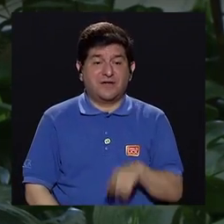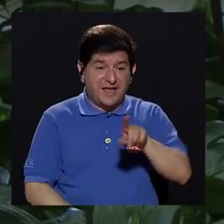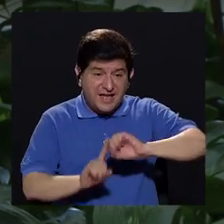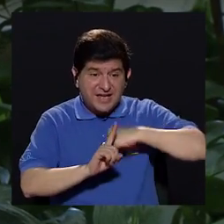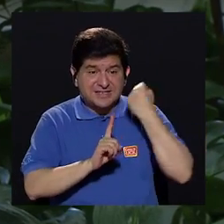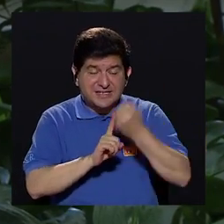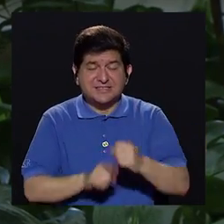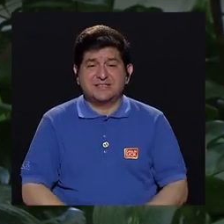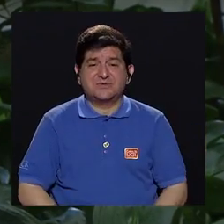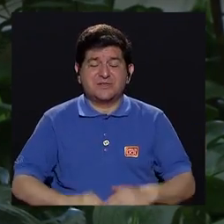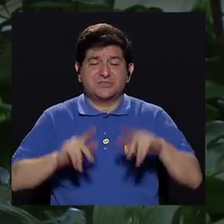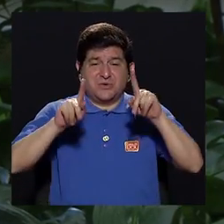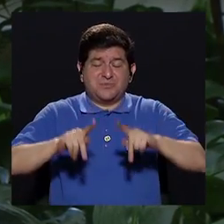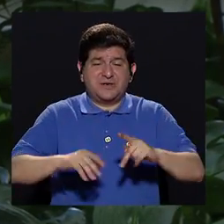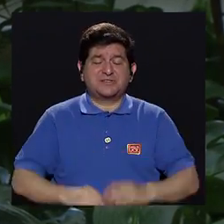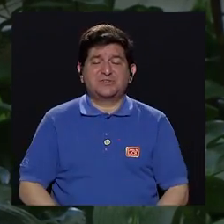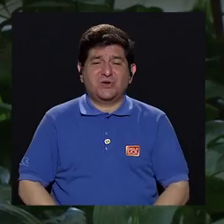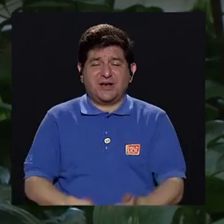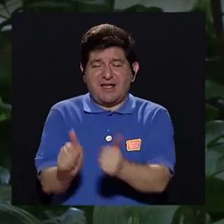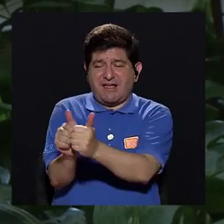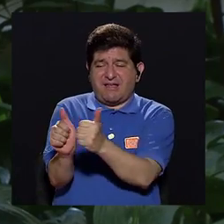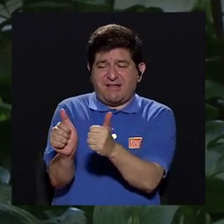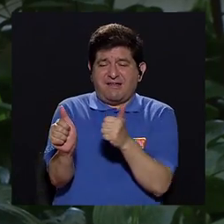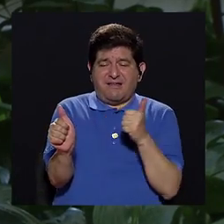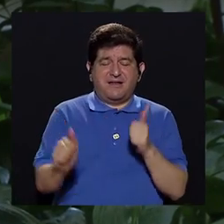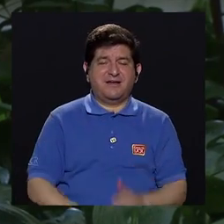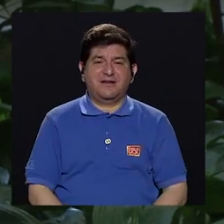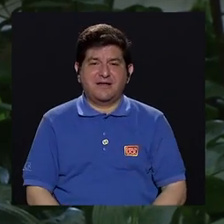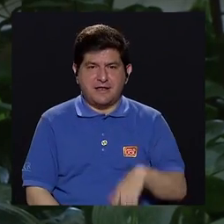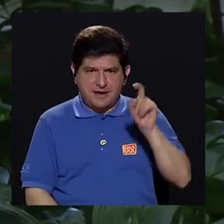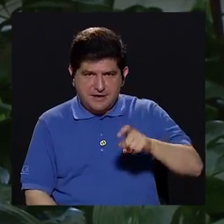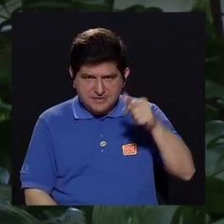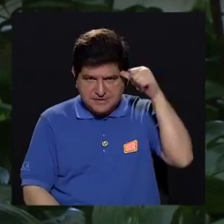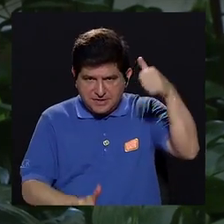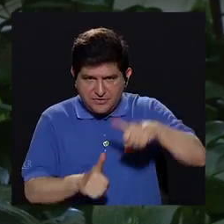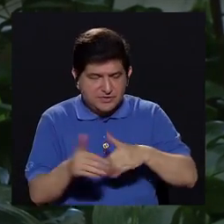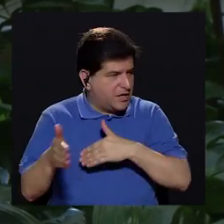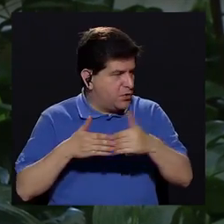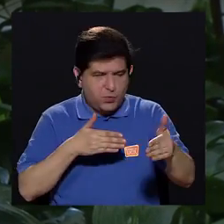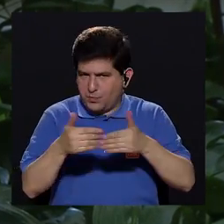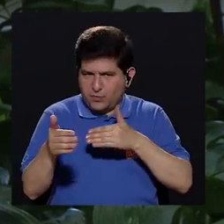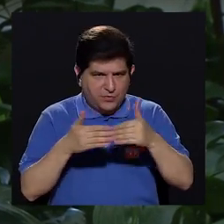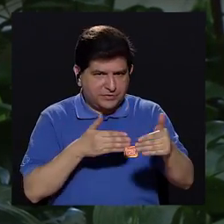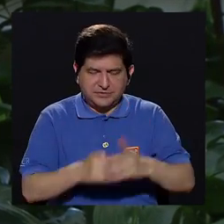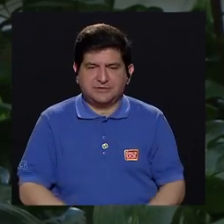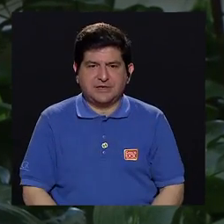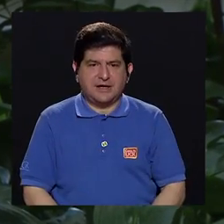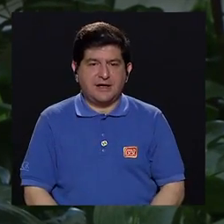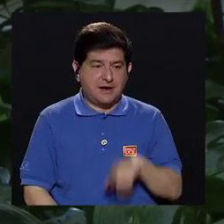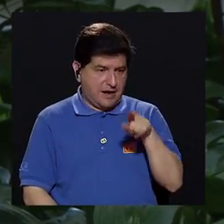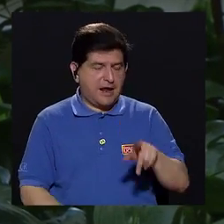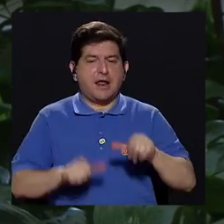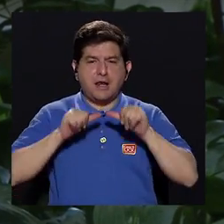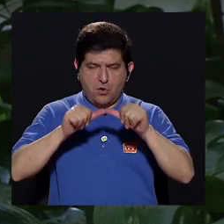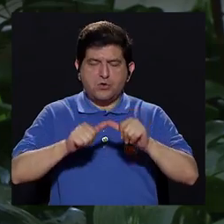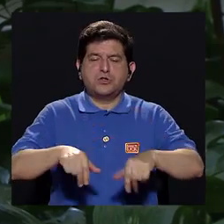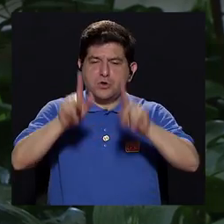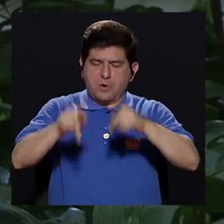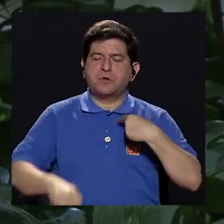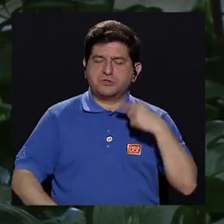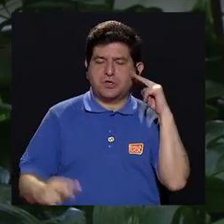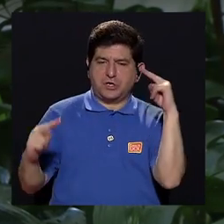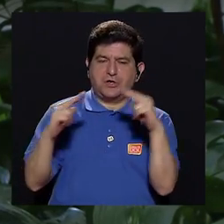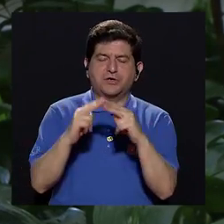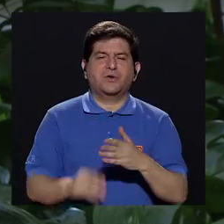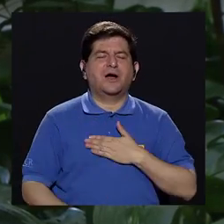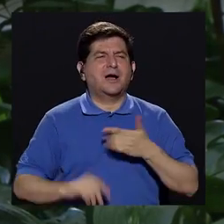a bajarme más a la persona entonces tener ese consciente de que a pesar de es todavía la persona